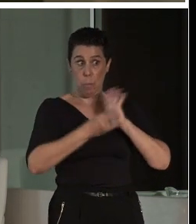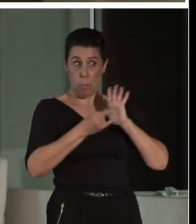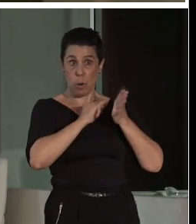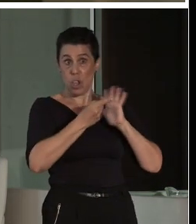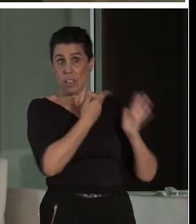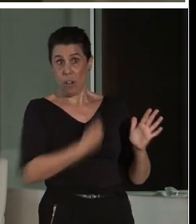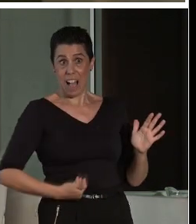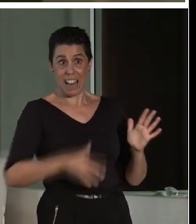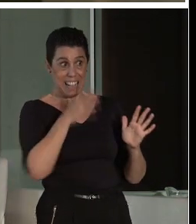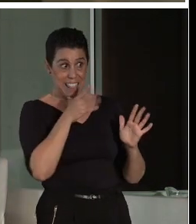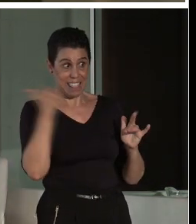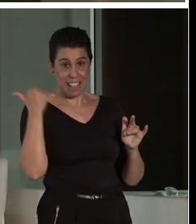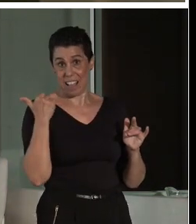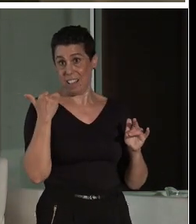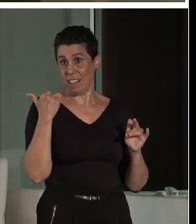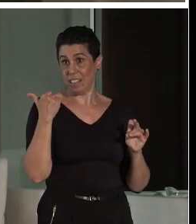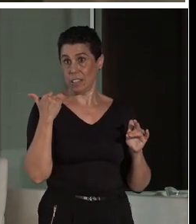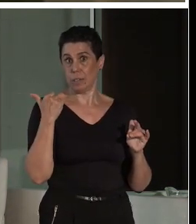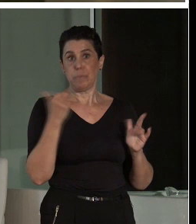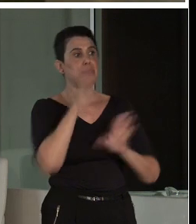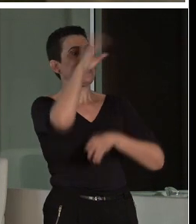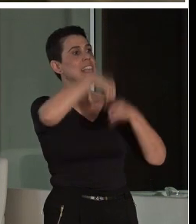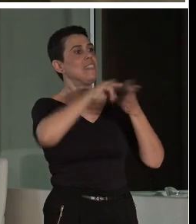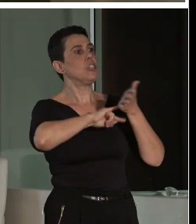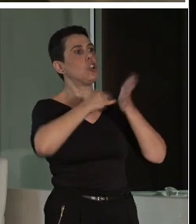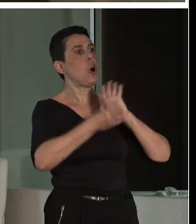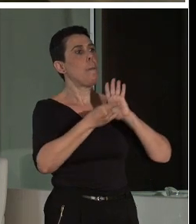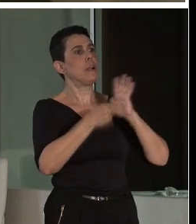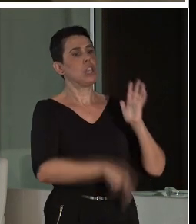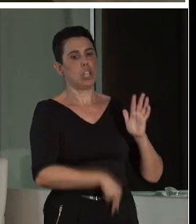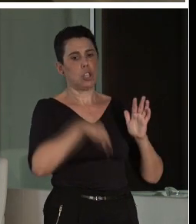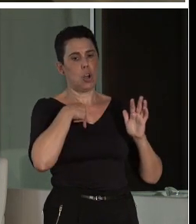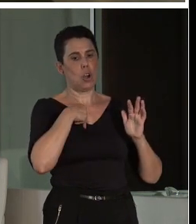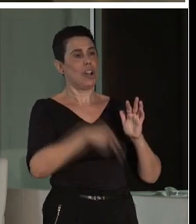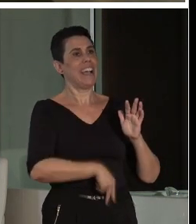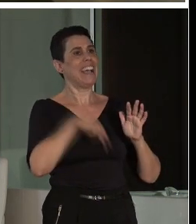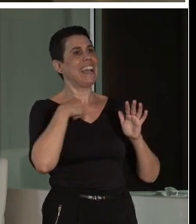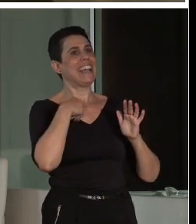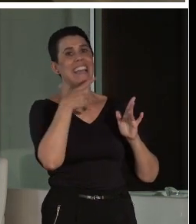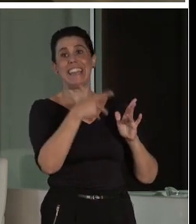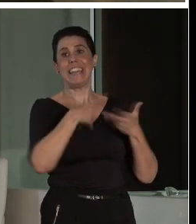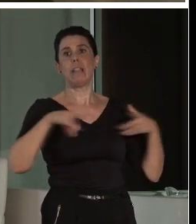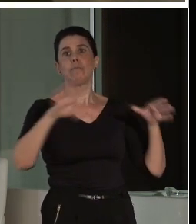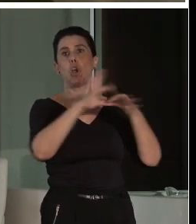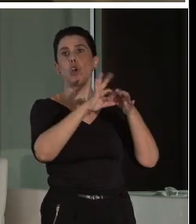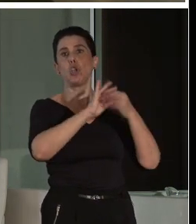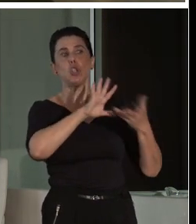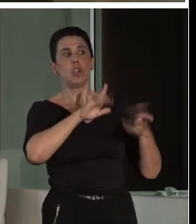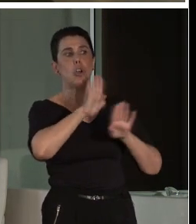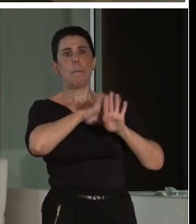preparando, dentro del proyecto general que tiene el consorcio de renovación de la adecuación de los recintos,